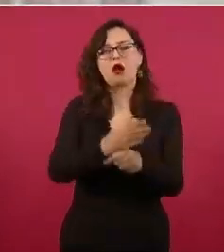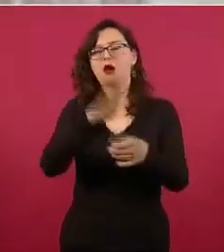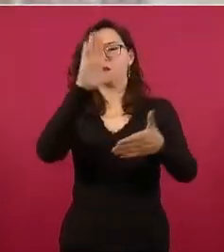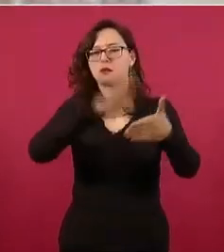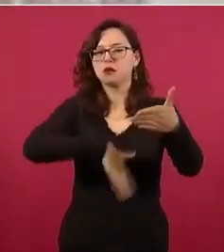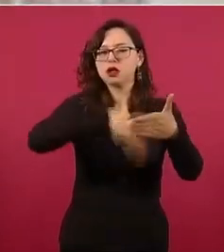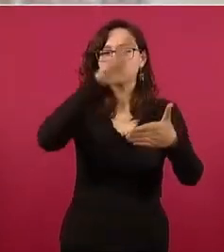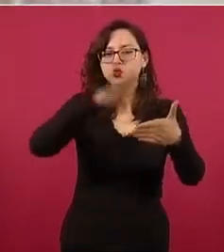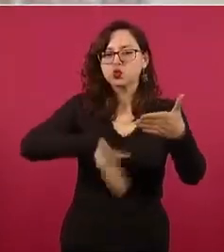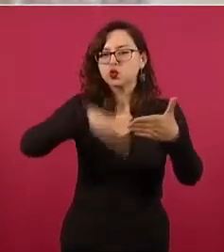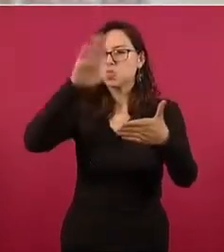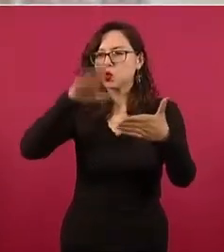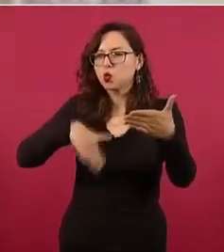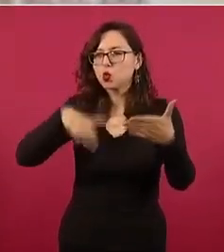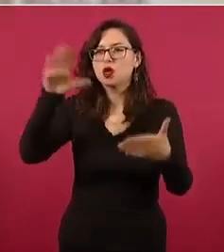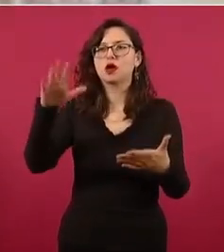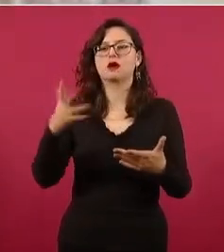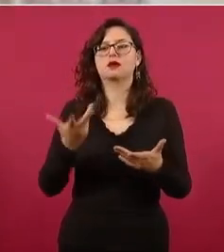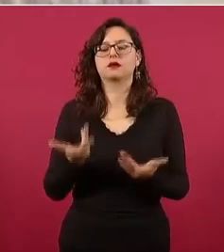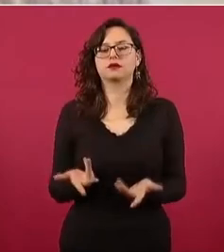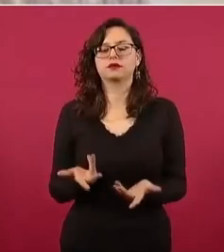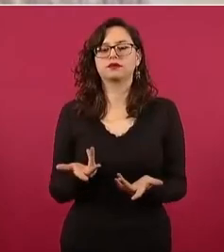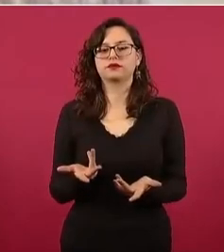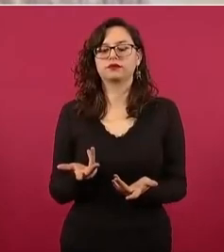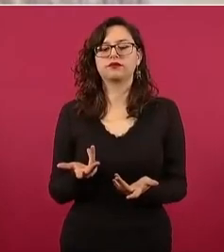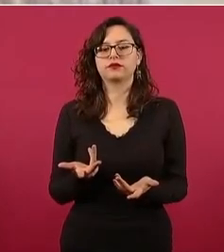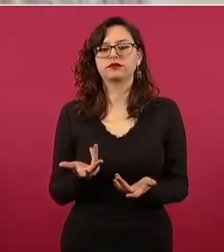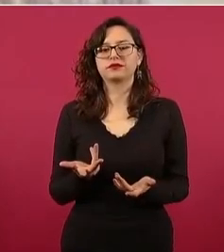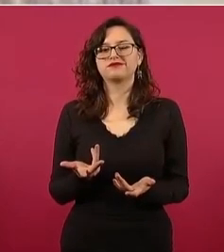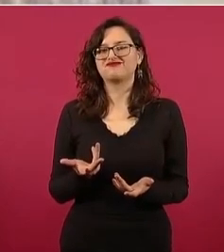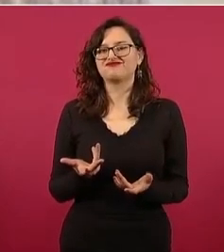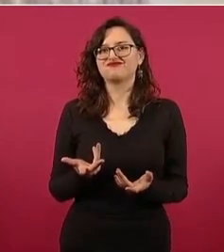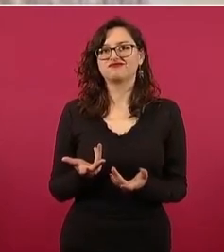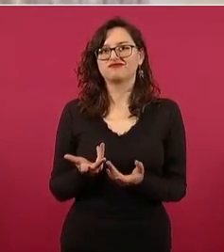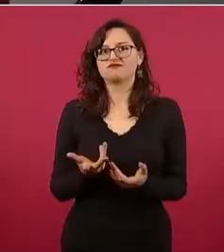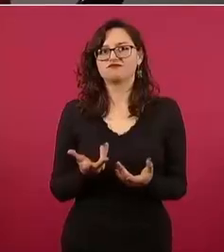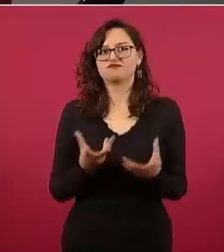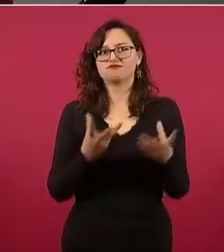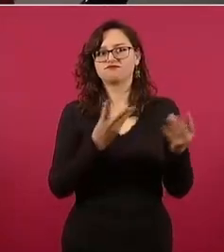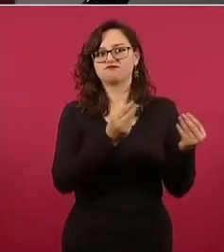porque muchos abandonados.